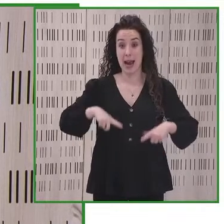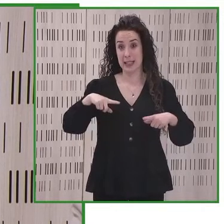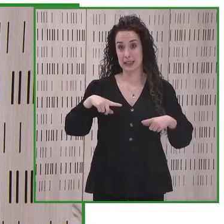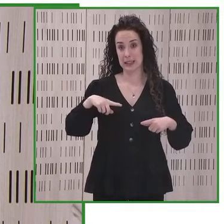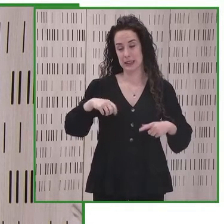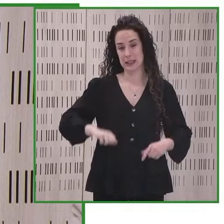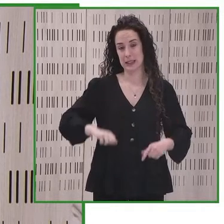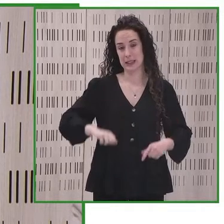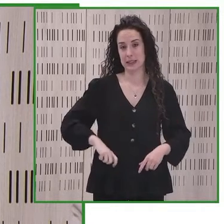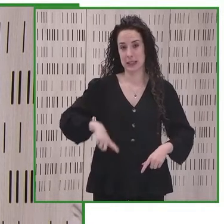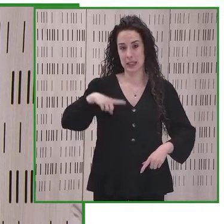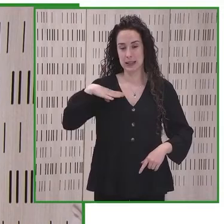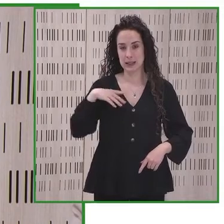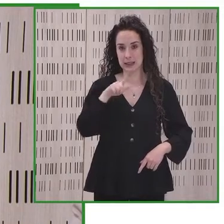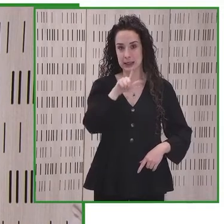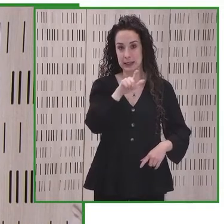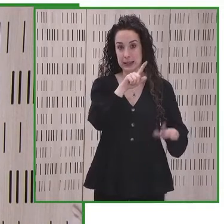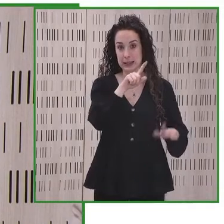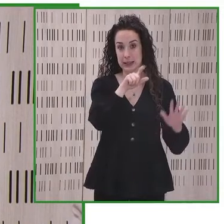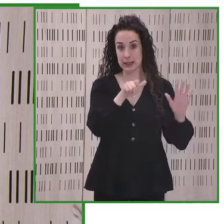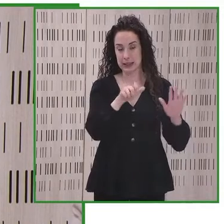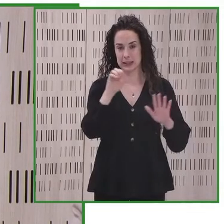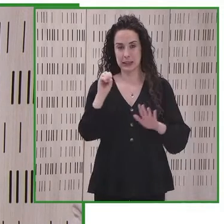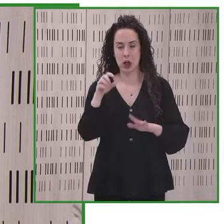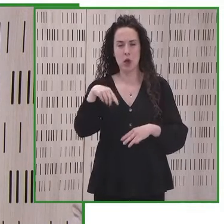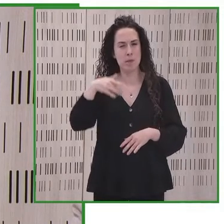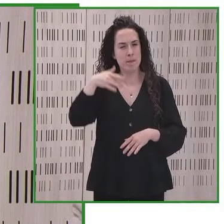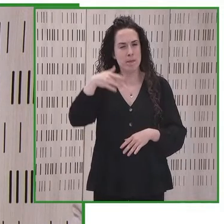Buenas tardes